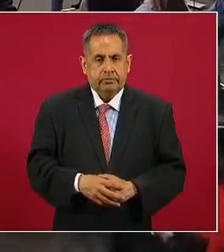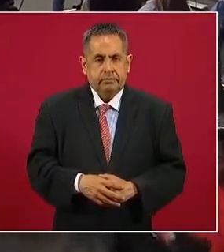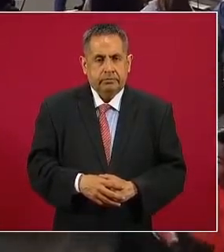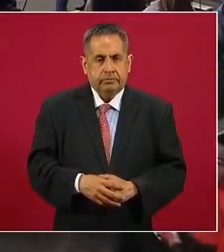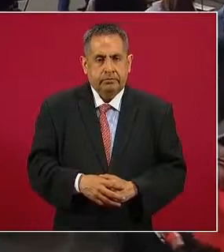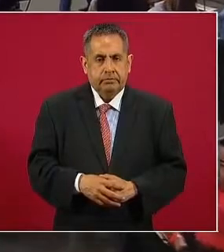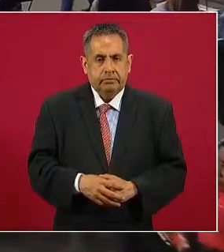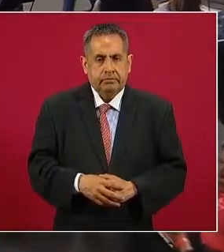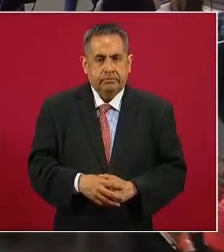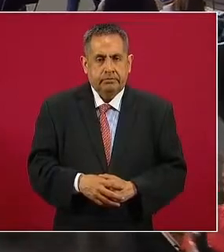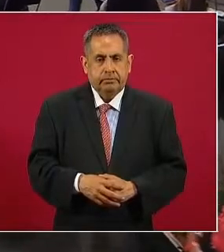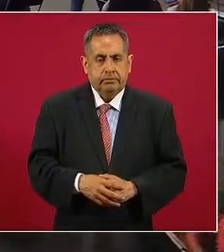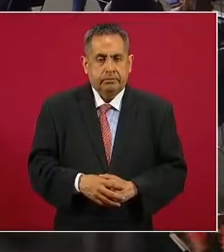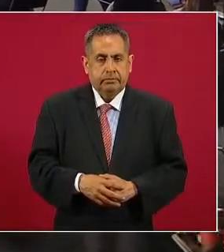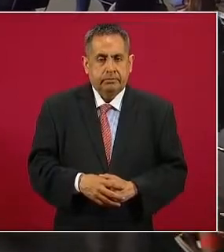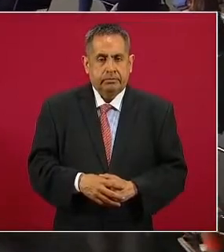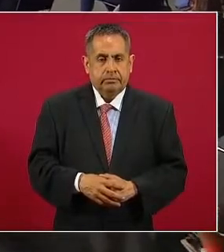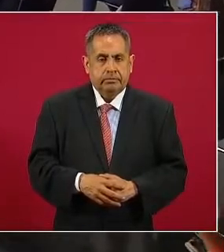el pago de agua?